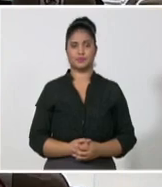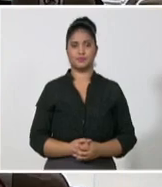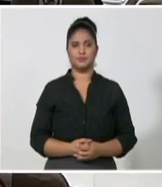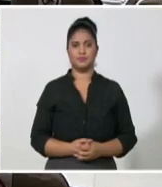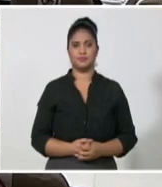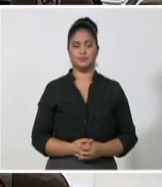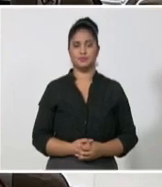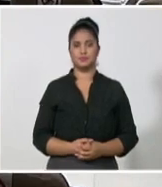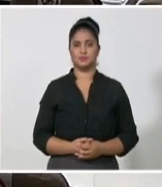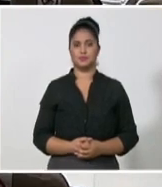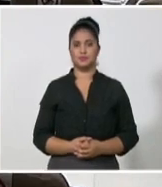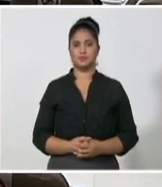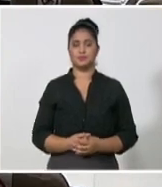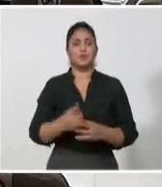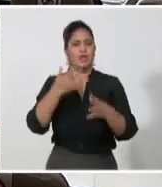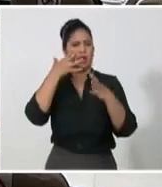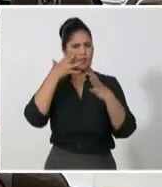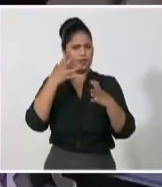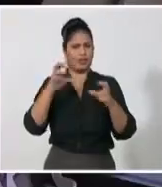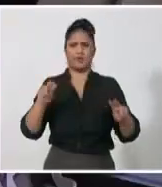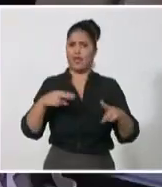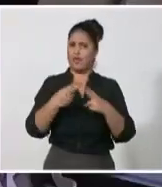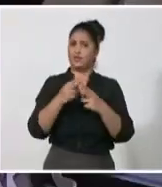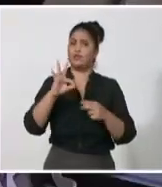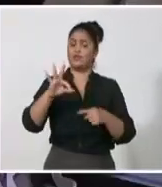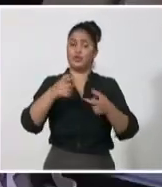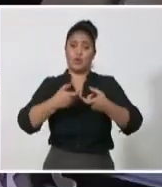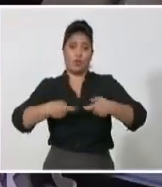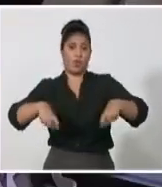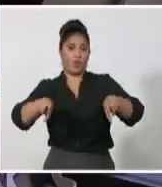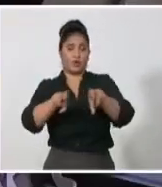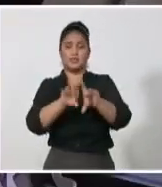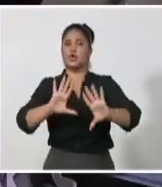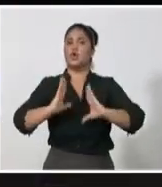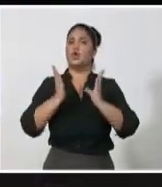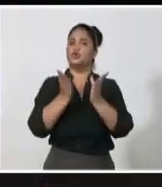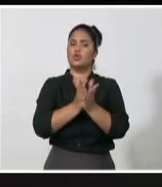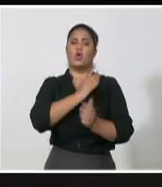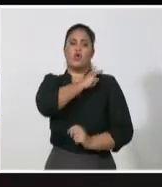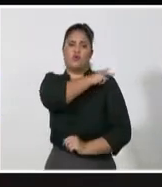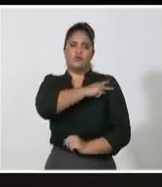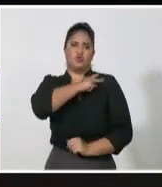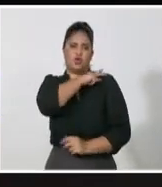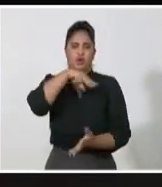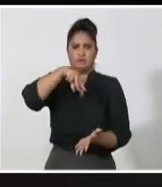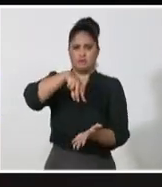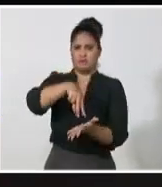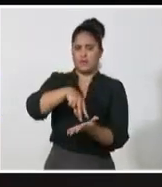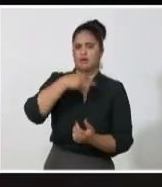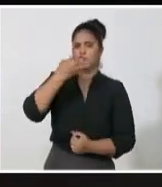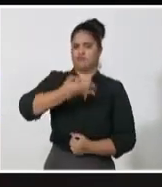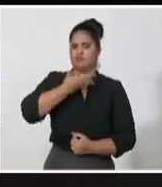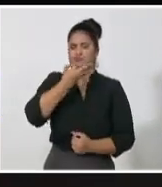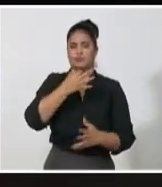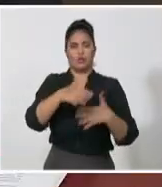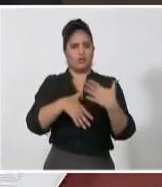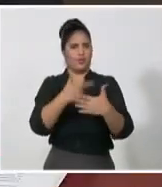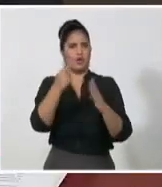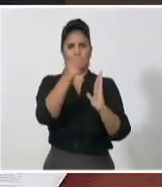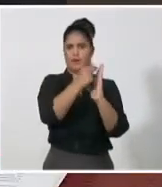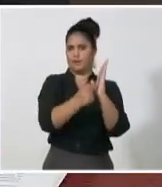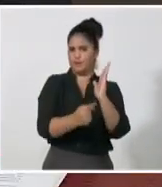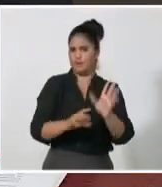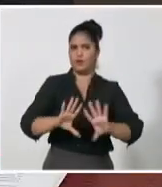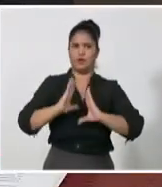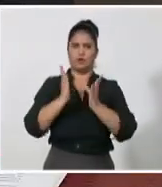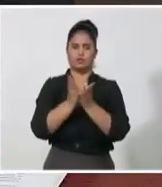De trascendental y marcado por la visión estratégica, crítica y autocrítica del general de ejército Raúl Castro Ruz, calificaron los integrantes de la Comisión